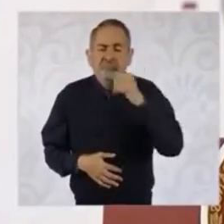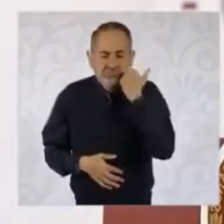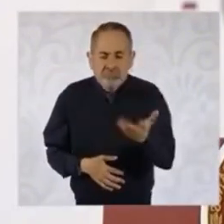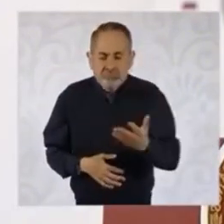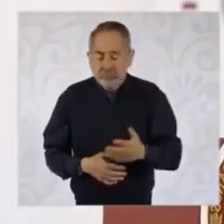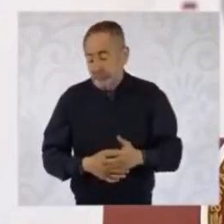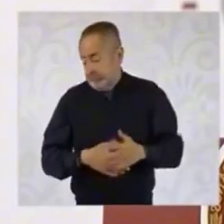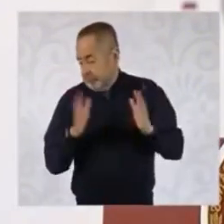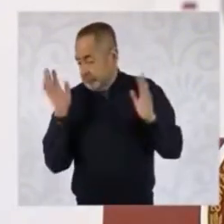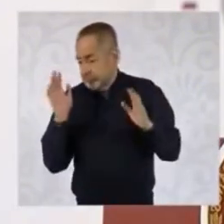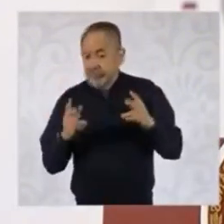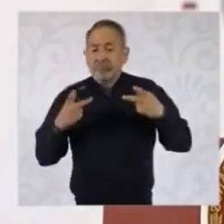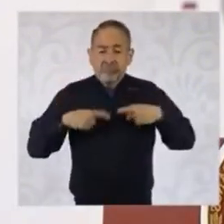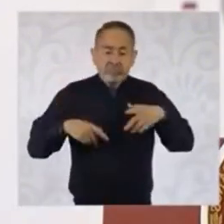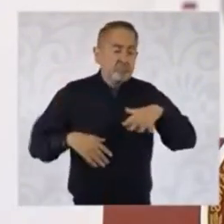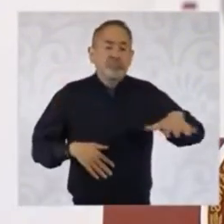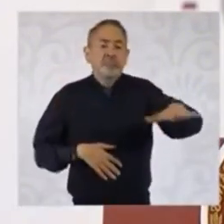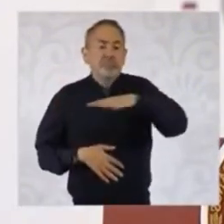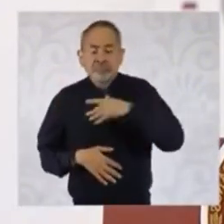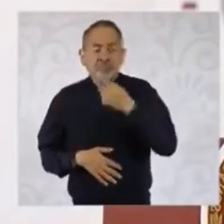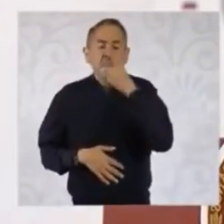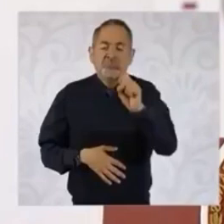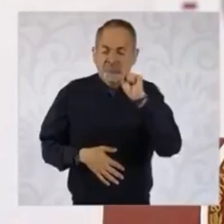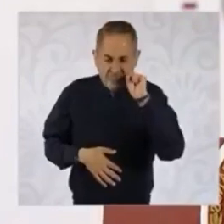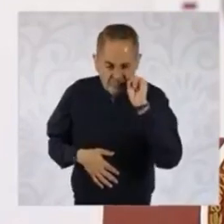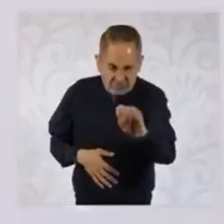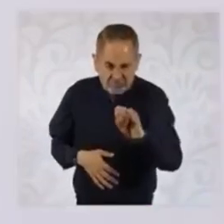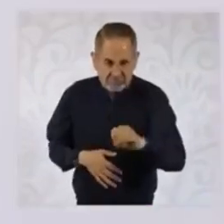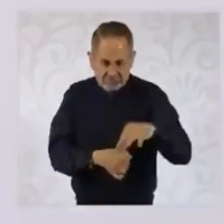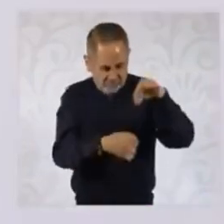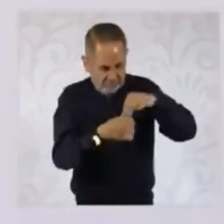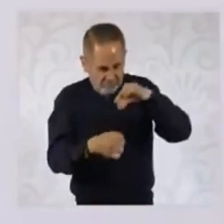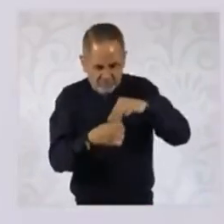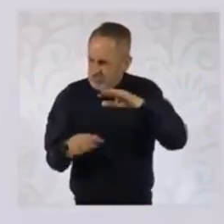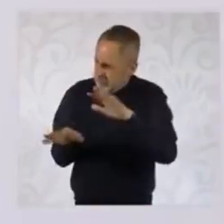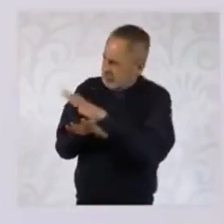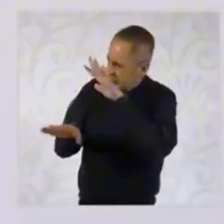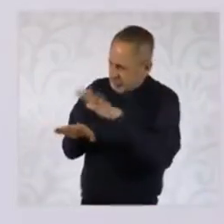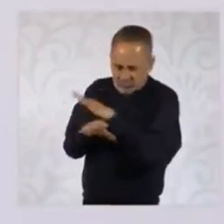Y el pueblo dijo que se elijan los jueces y lo sigue diciendo.